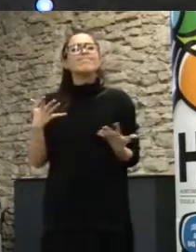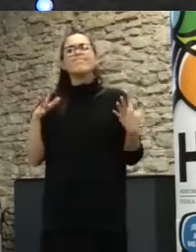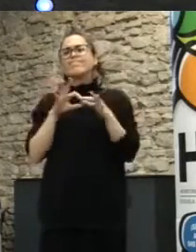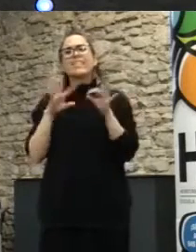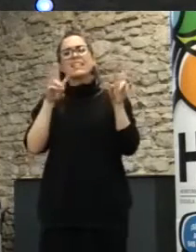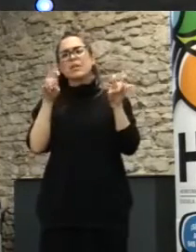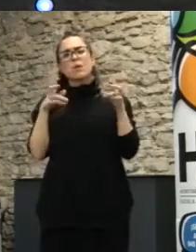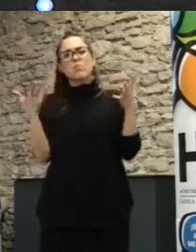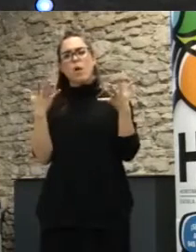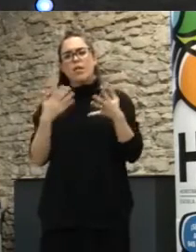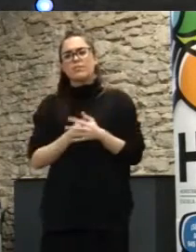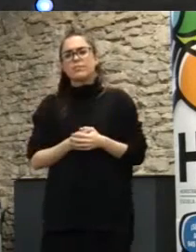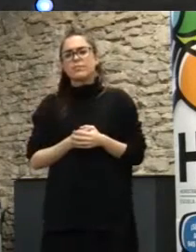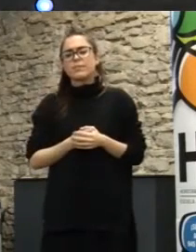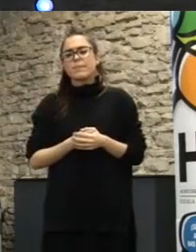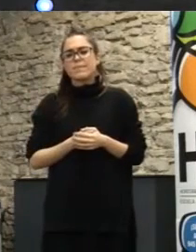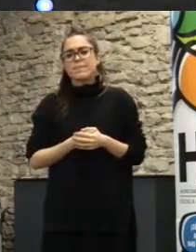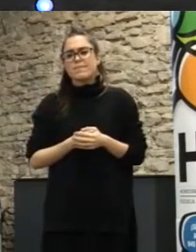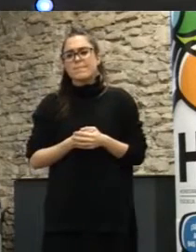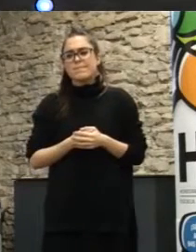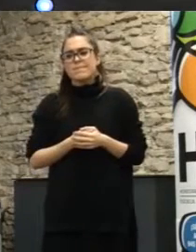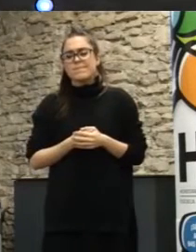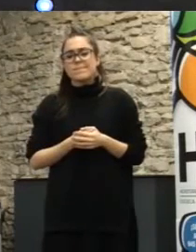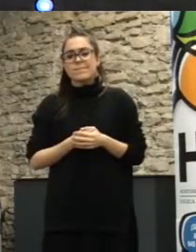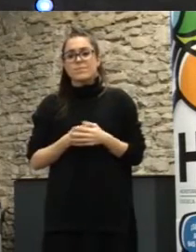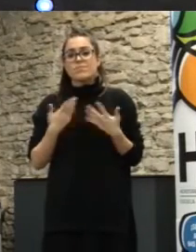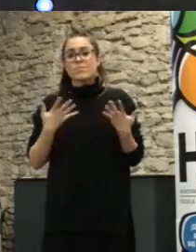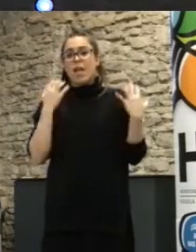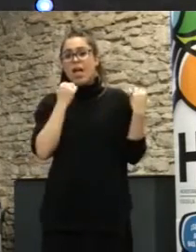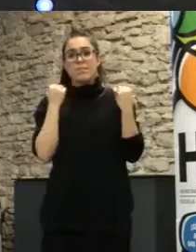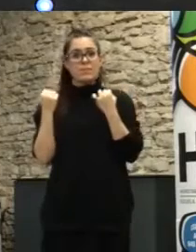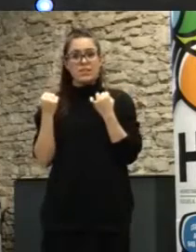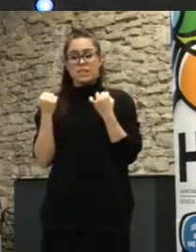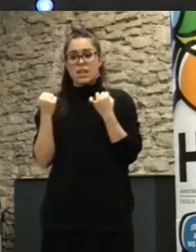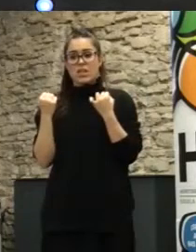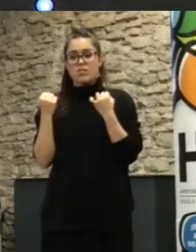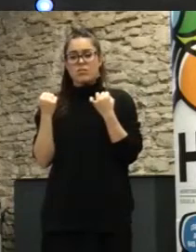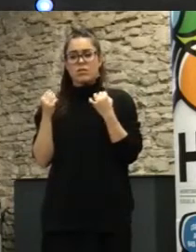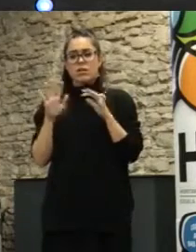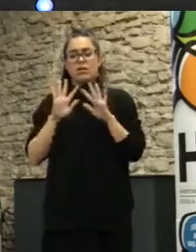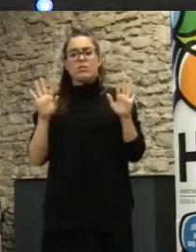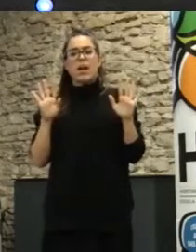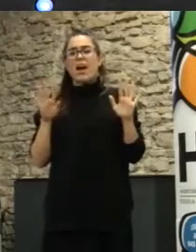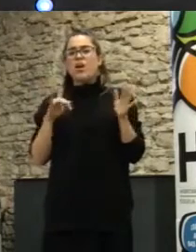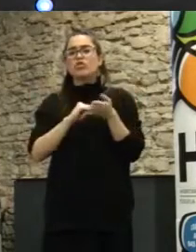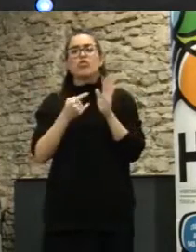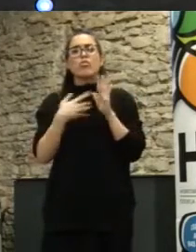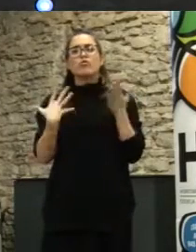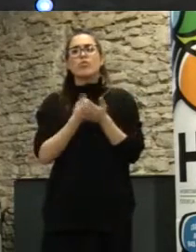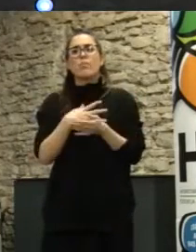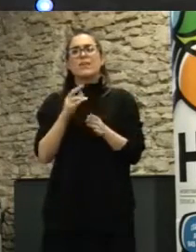que, digamos, dentro de la administración, la administración ya no tiene el monopolio del conocimiento, las soluciones para la ciudad.